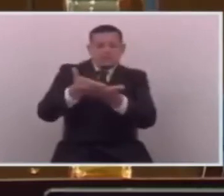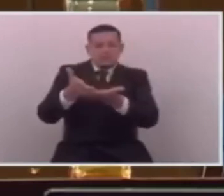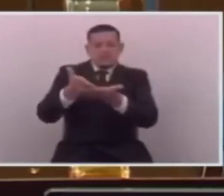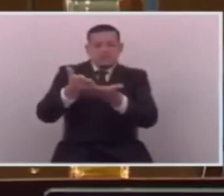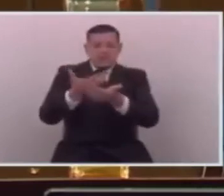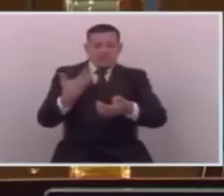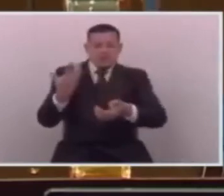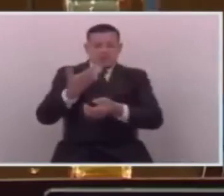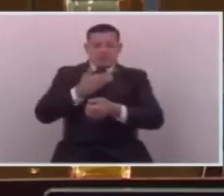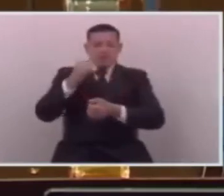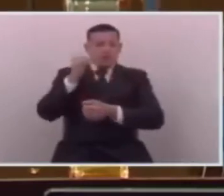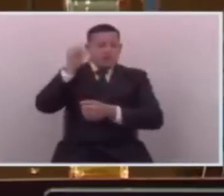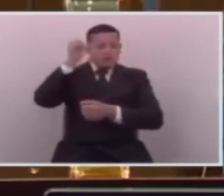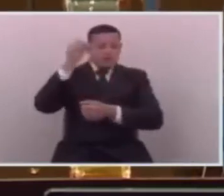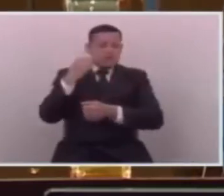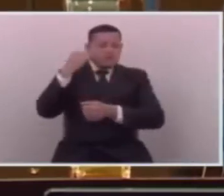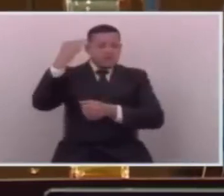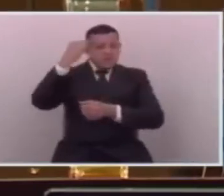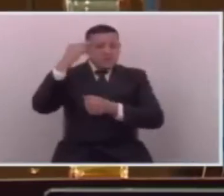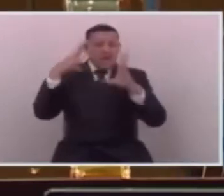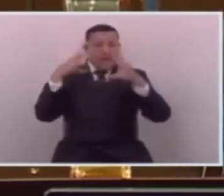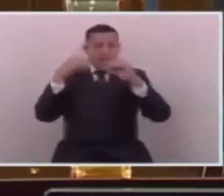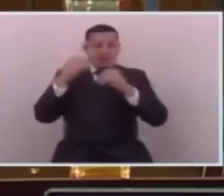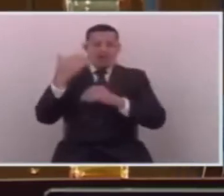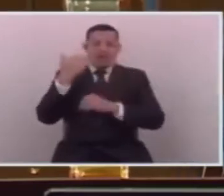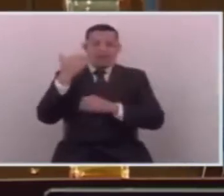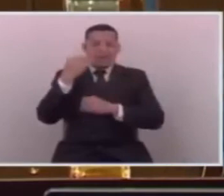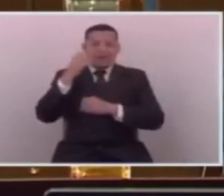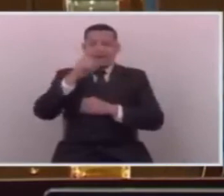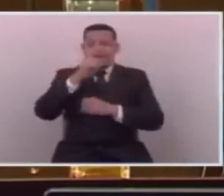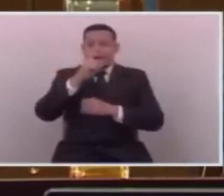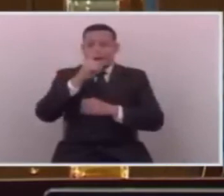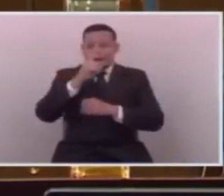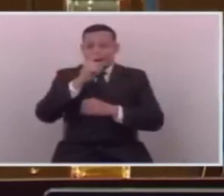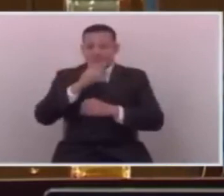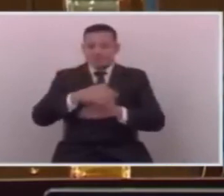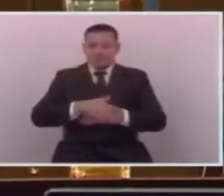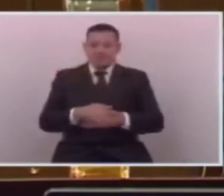con nuestros adultos mayores, que hablen con las madres, con los padres,